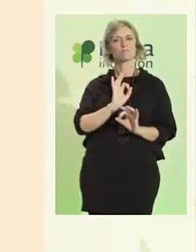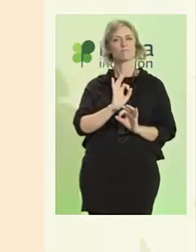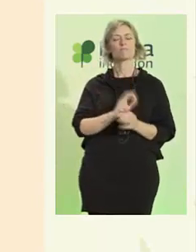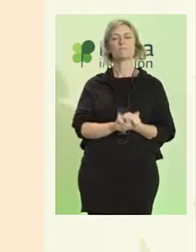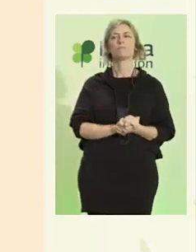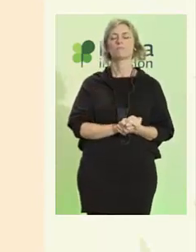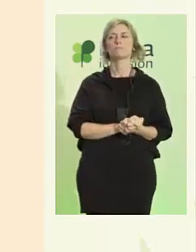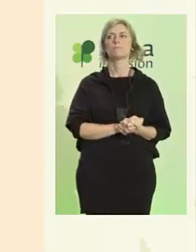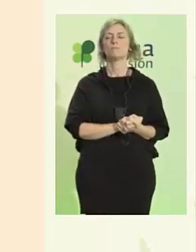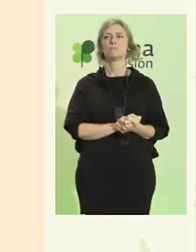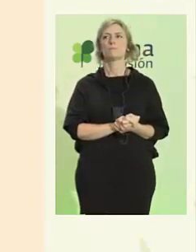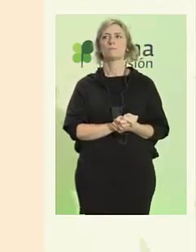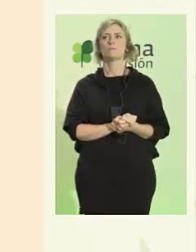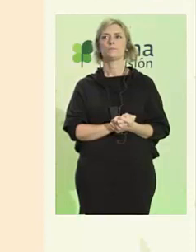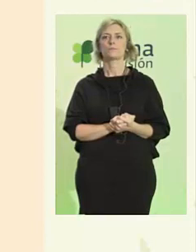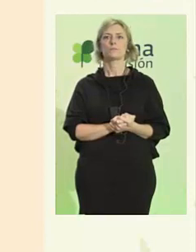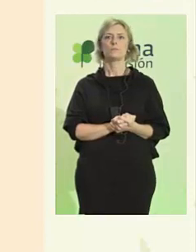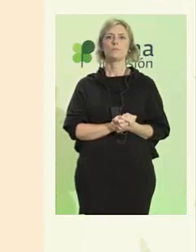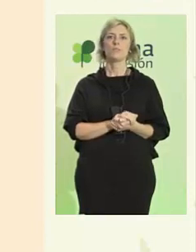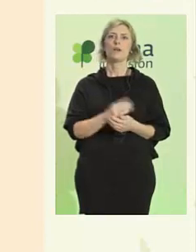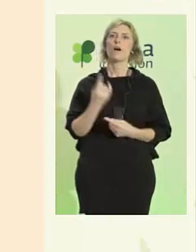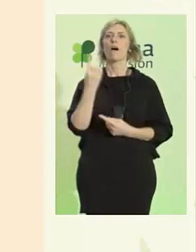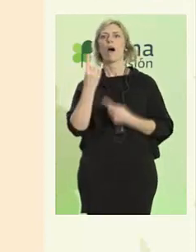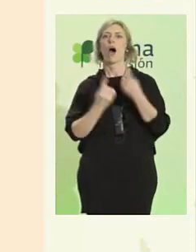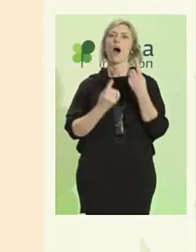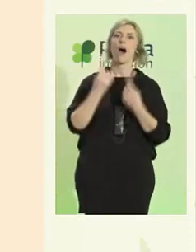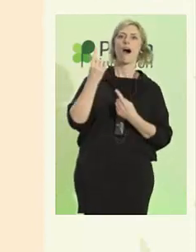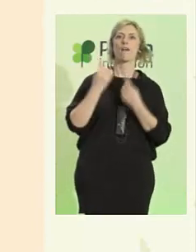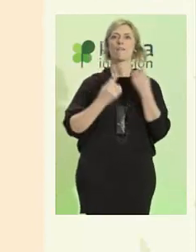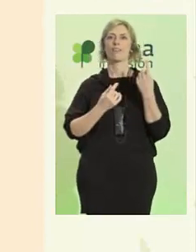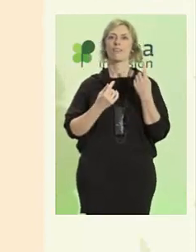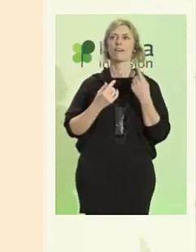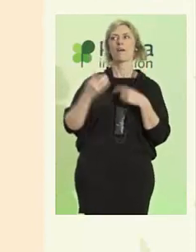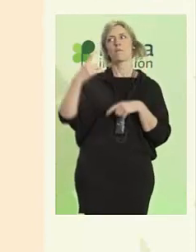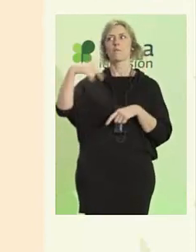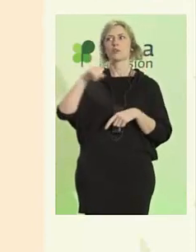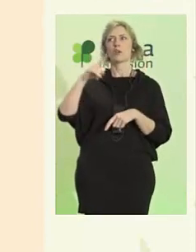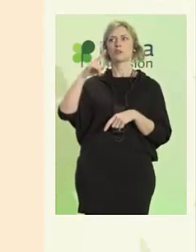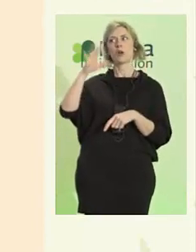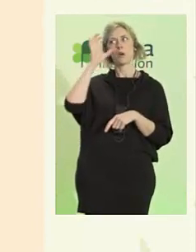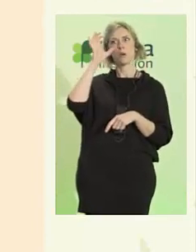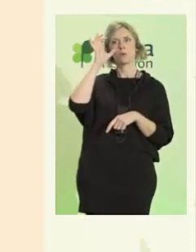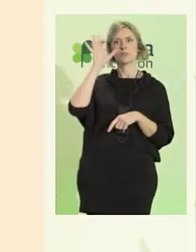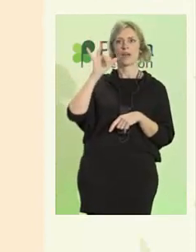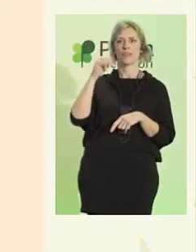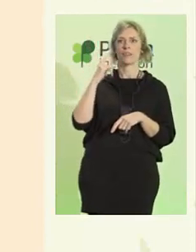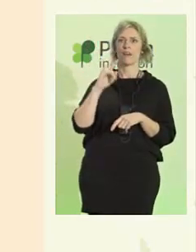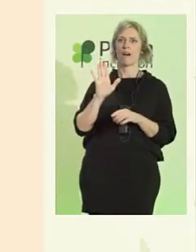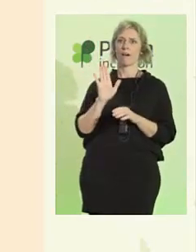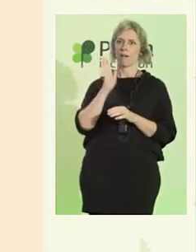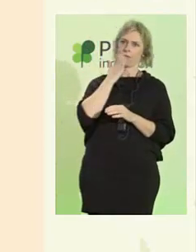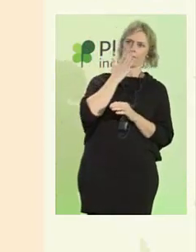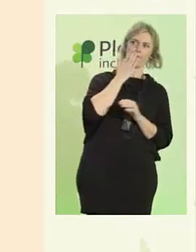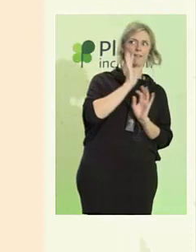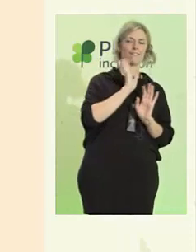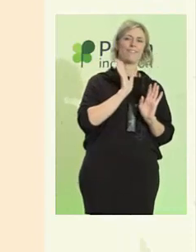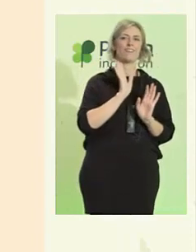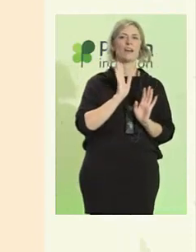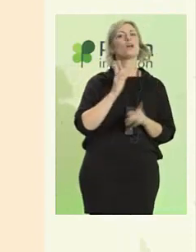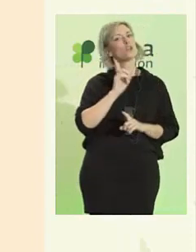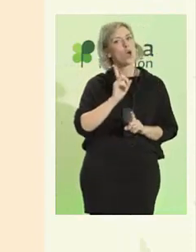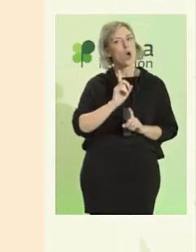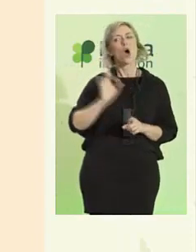Y no sé, a veces a uno le da vergüenza escuchar ese tipo de halagos, pero creo que estáis dejando vuestra huella en este mundo.